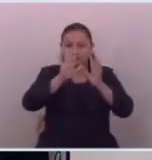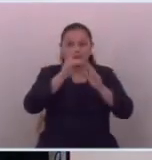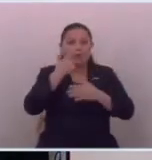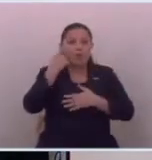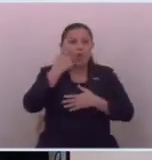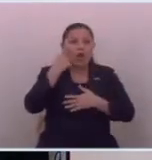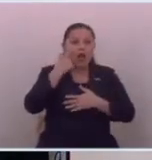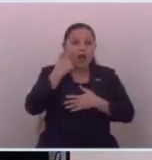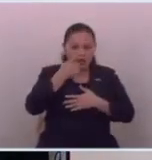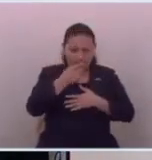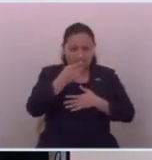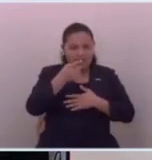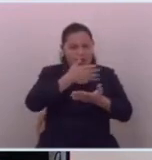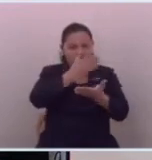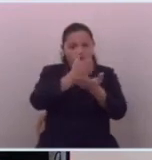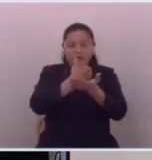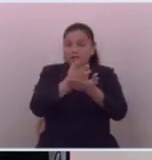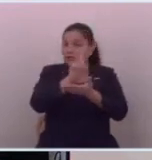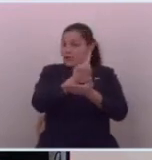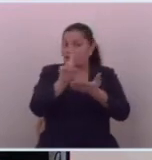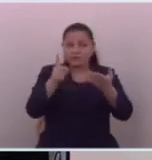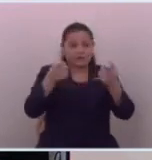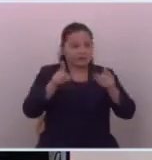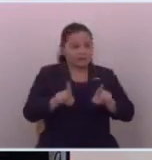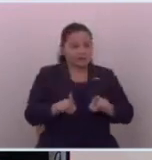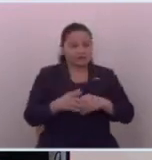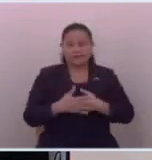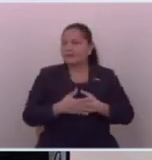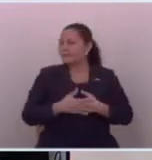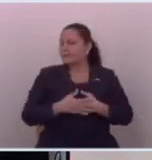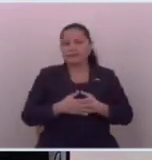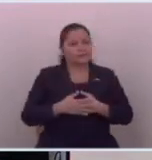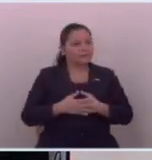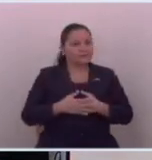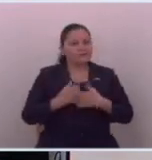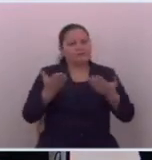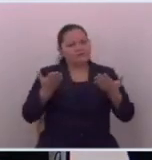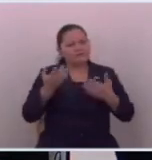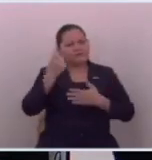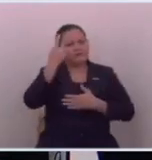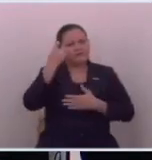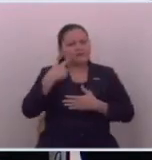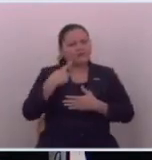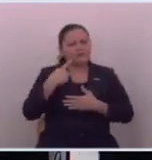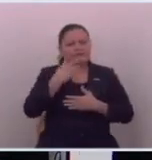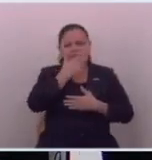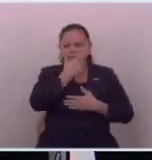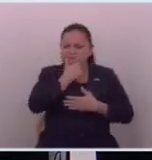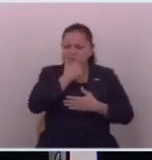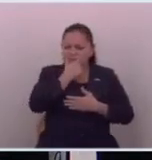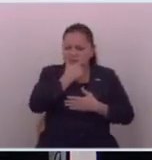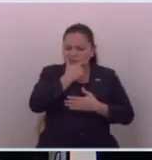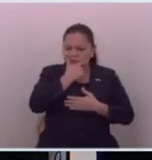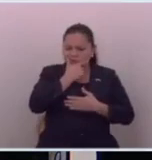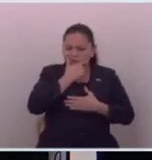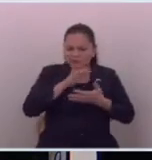buscar pero no ha sucedido entonces yo me pregunto ¿y de qué están hablando?